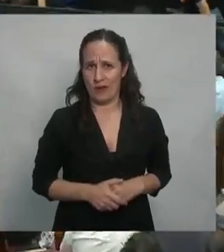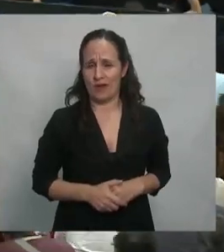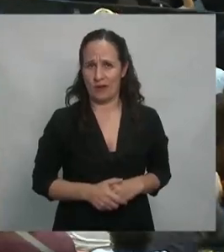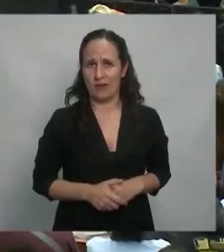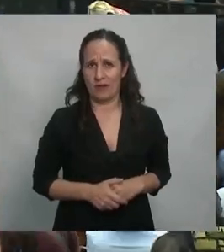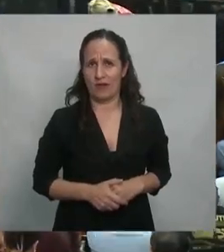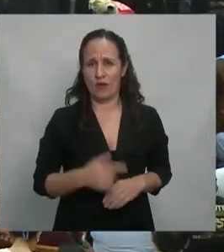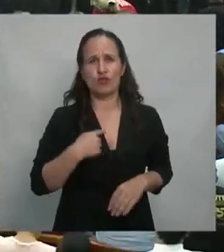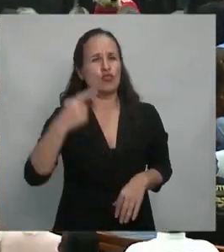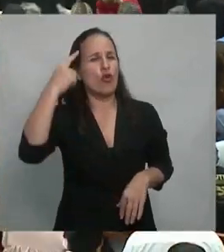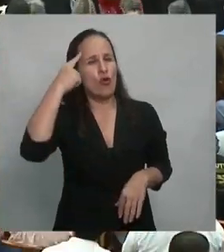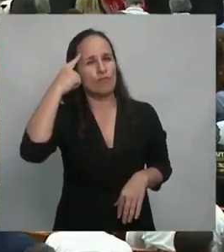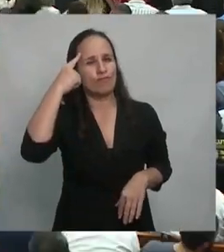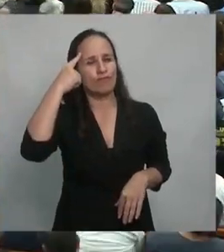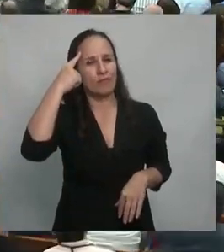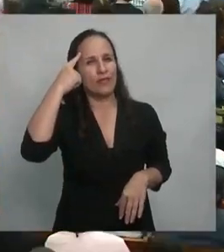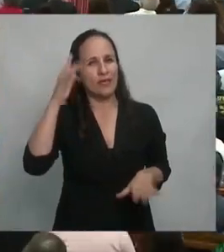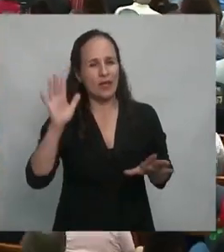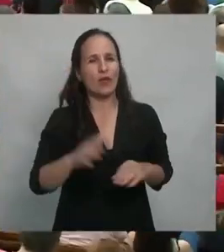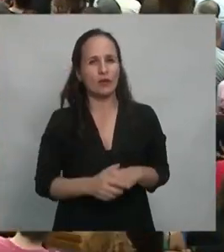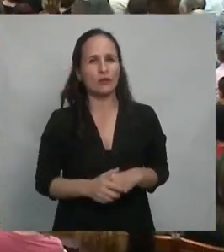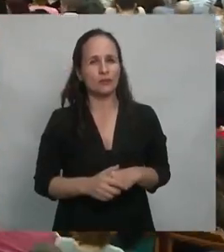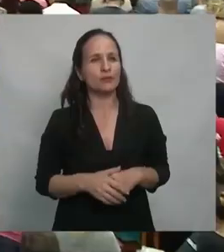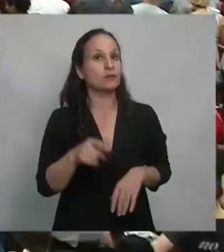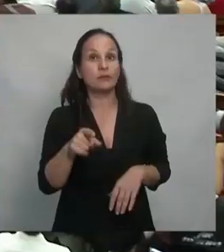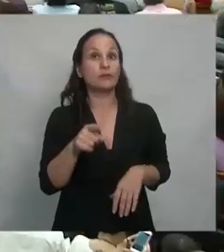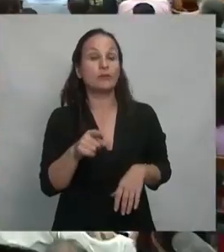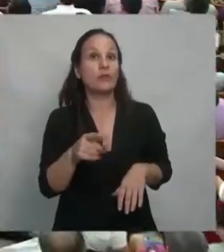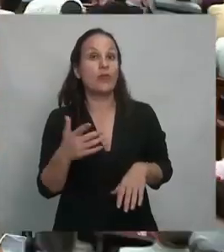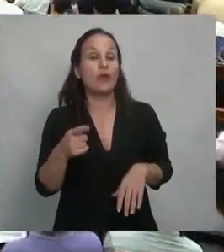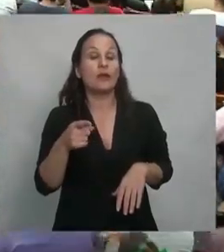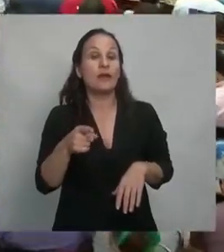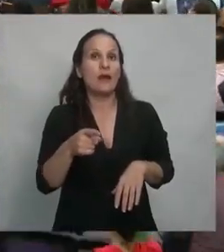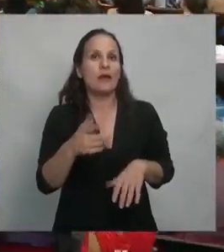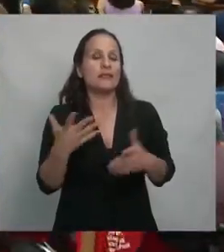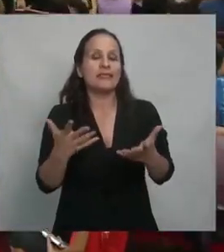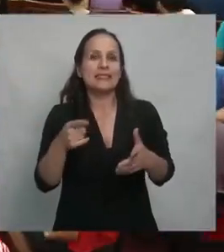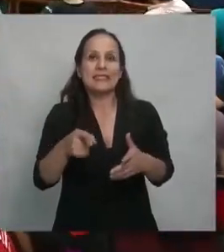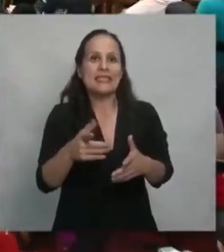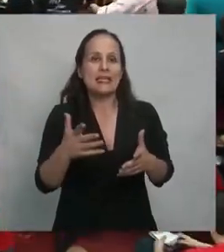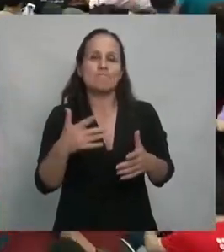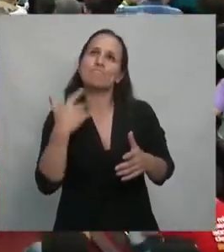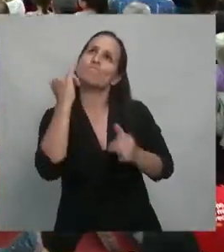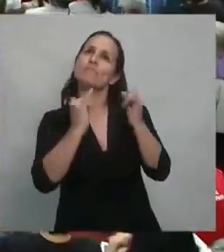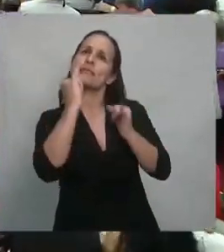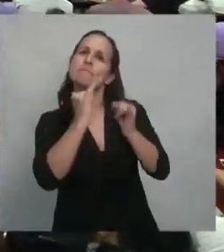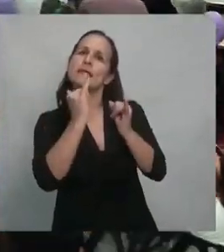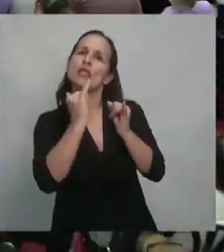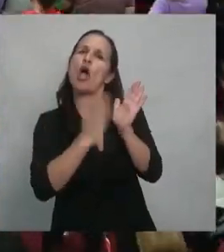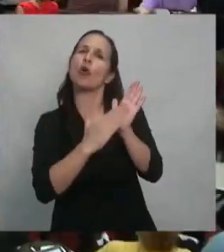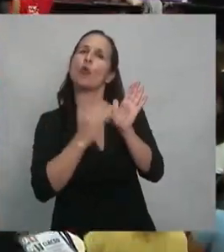y planteando que cuando se agota la argumentación